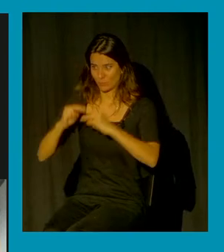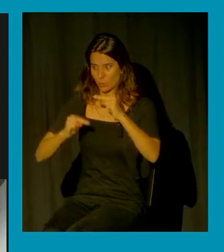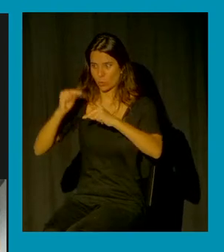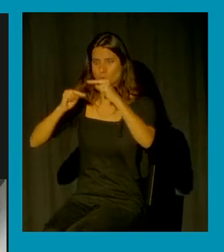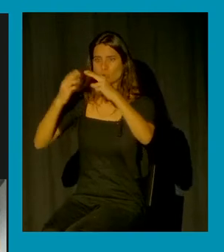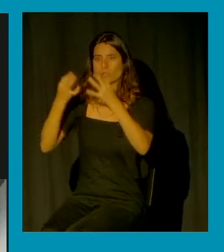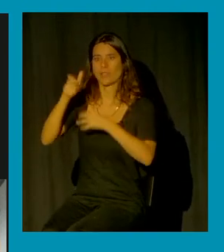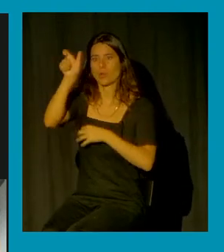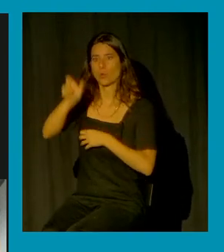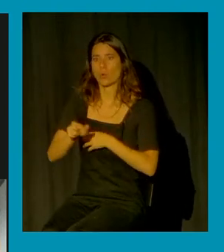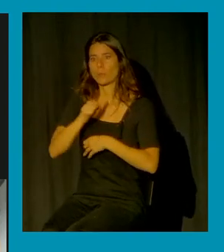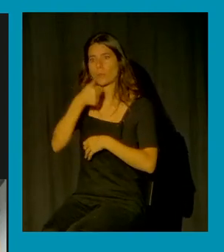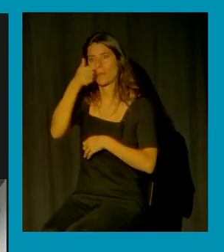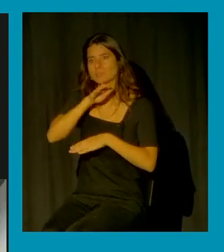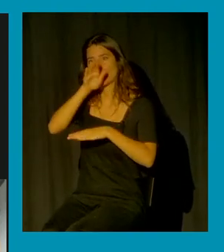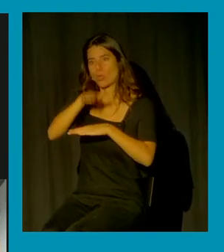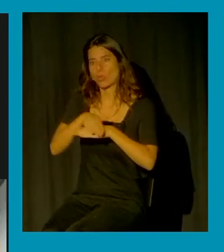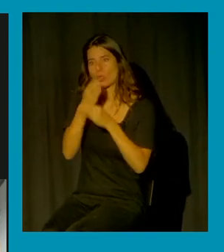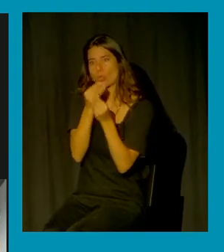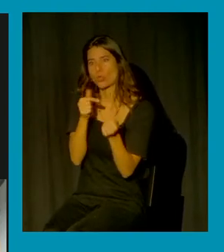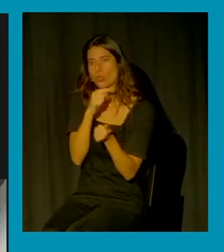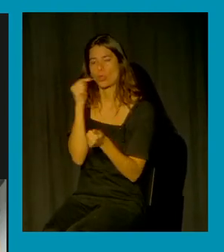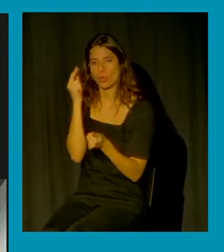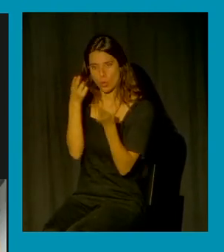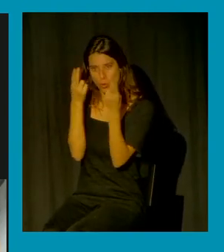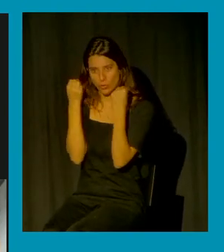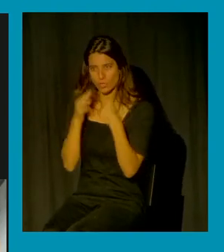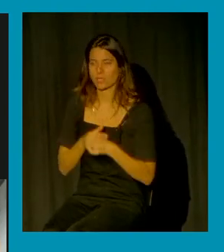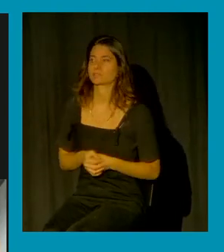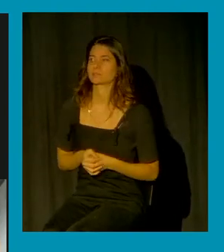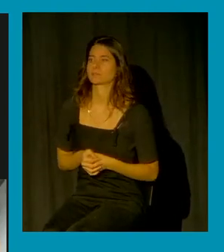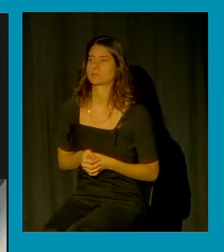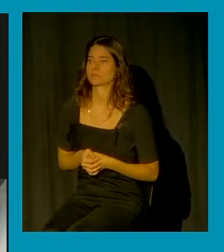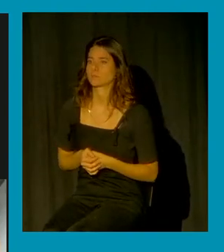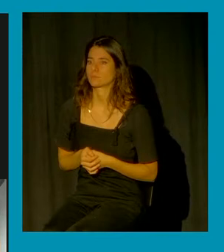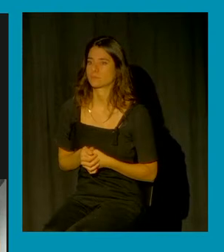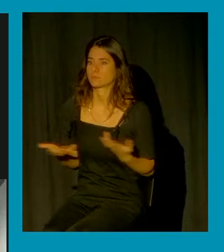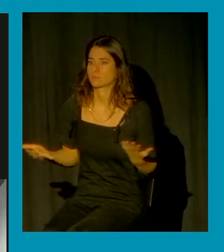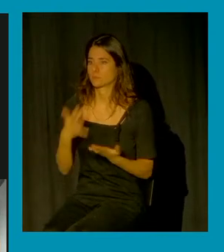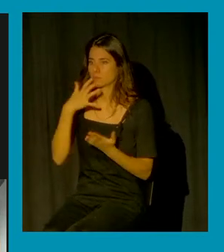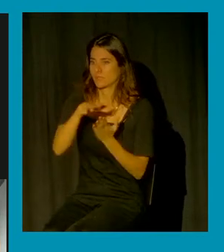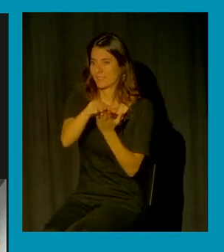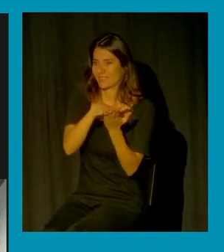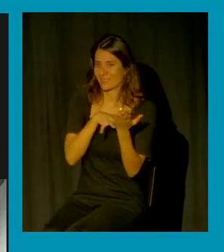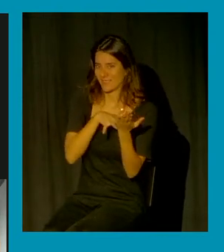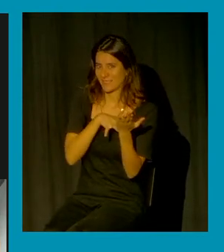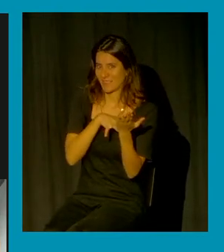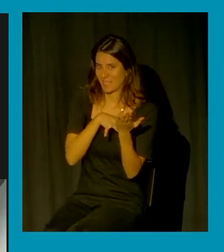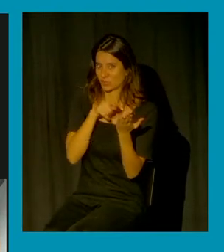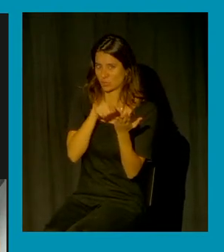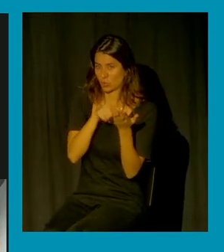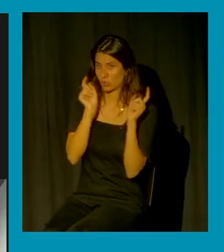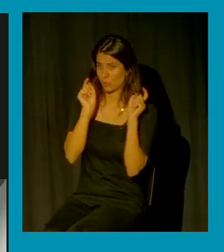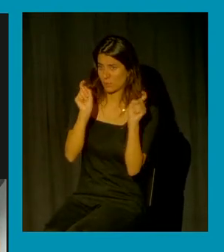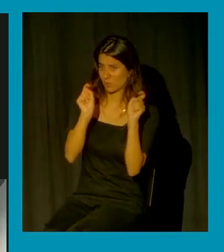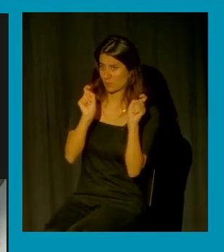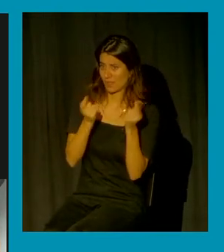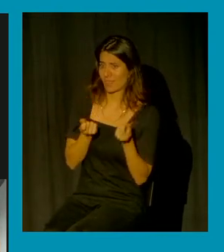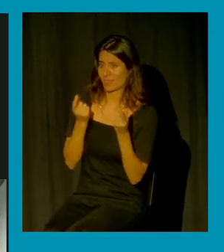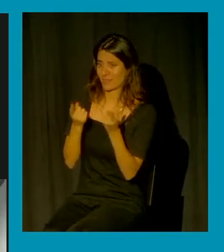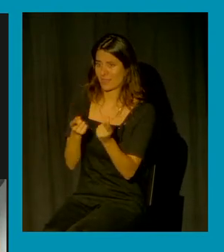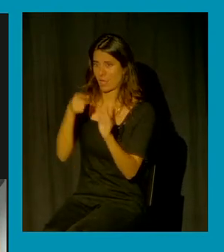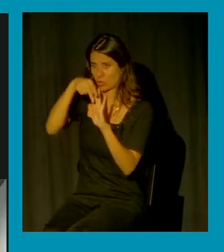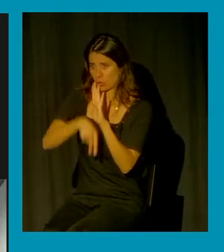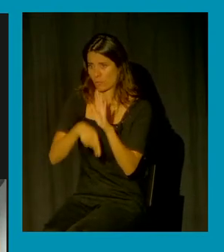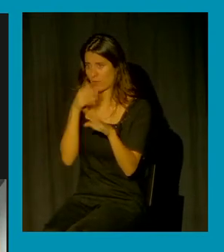¿de qué manera a través de las representaciones sobre el peligro sexual de los textos prescriptivos nos dan pautas de comportamiento incorporamos